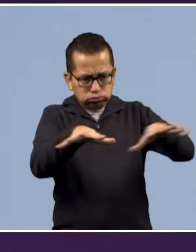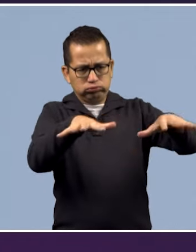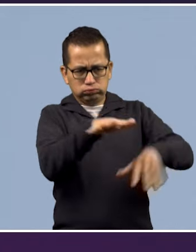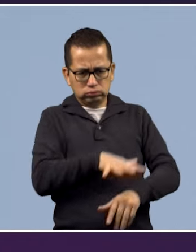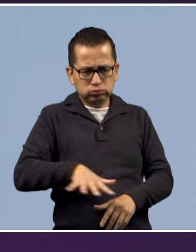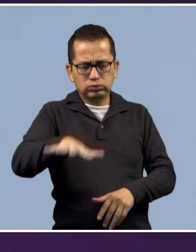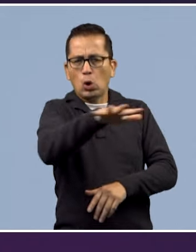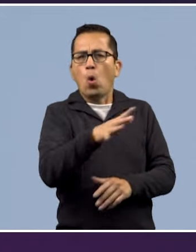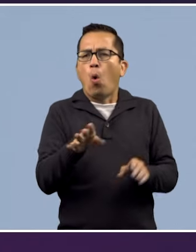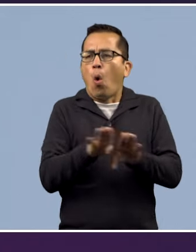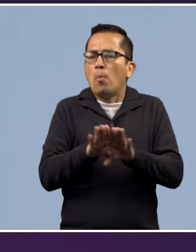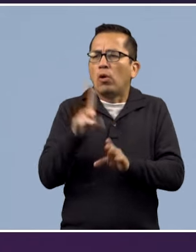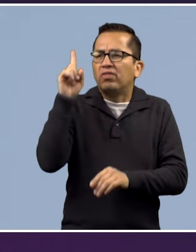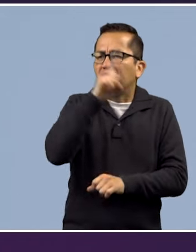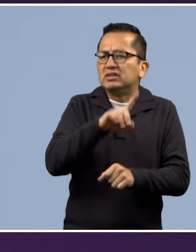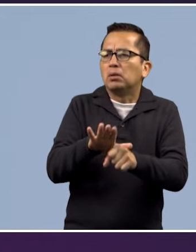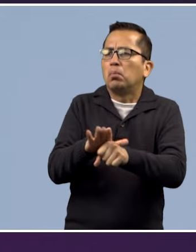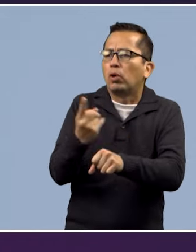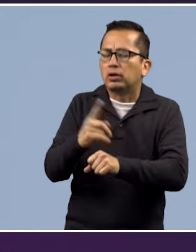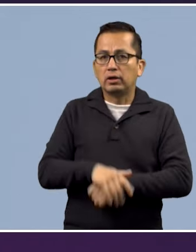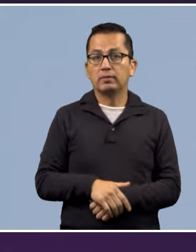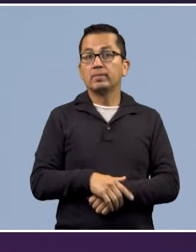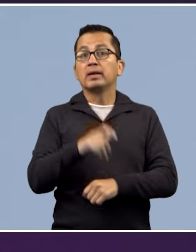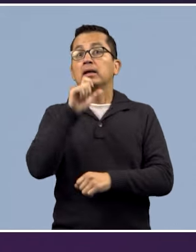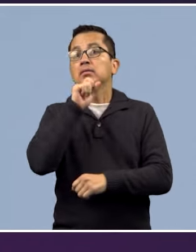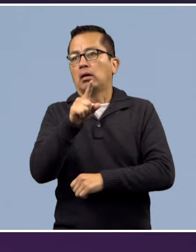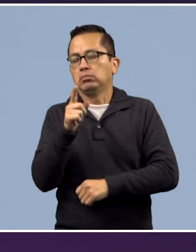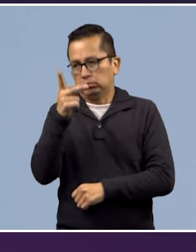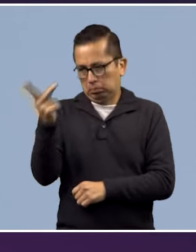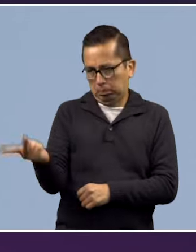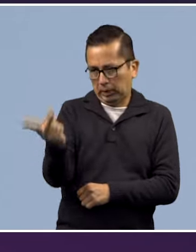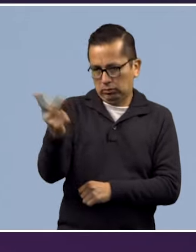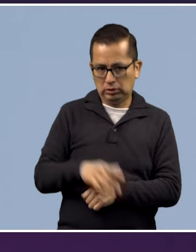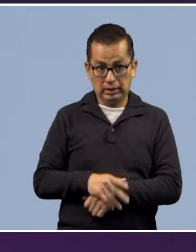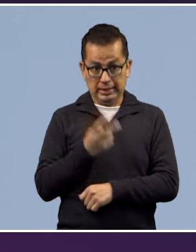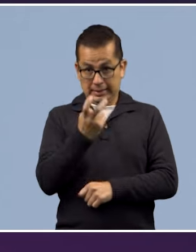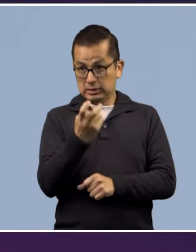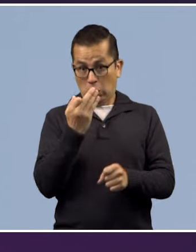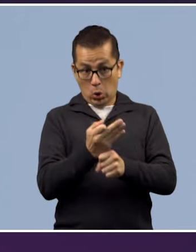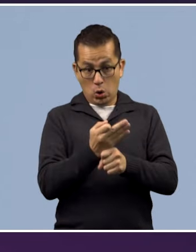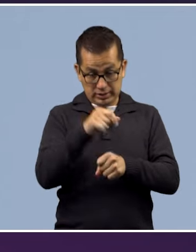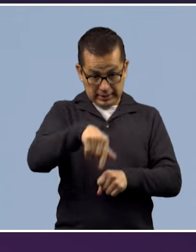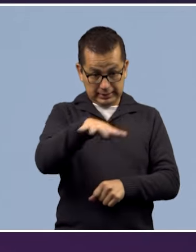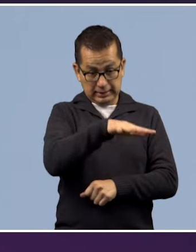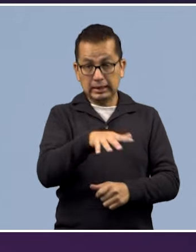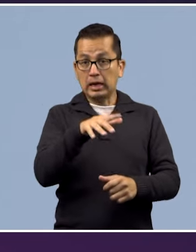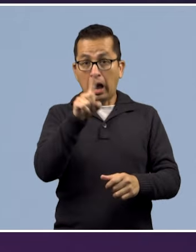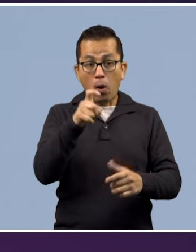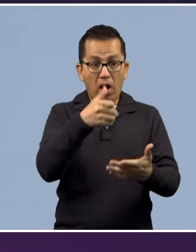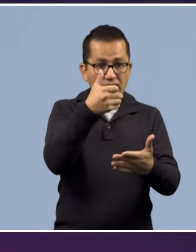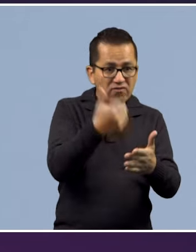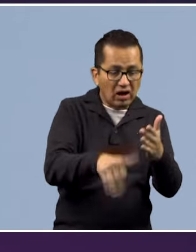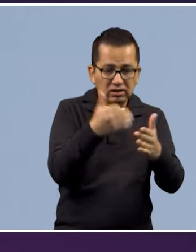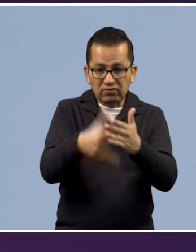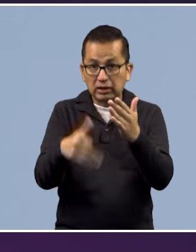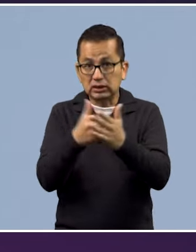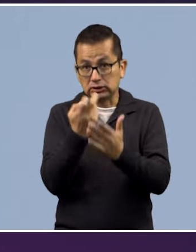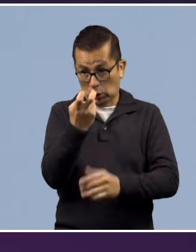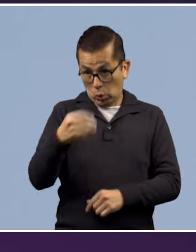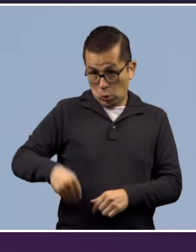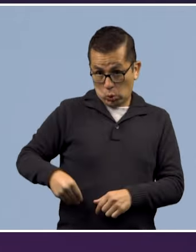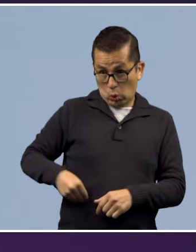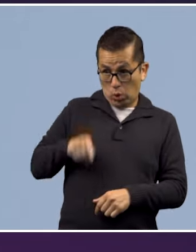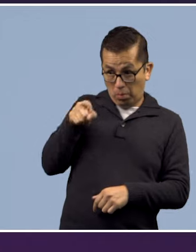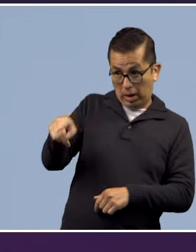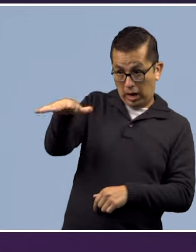este territorio? Y por otra parte también preguntarle pues en qué porcentaje el desabasto que estamos enfrentando actualmente, pues es responsabilidad precisamente